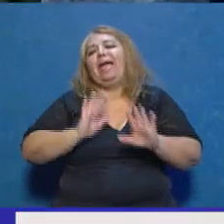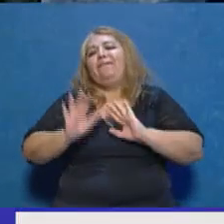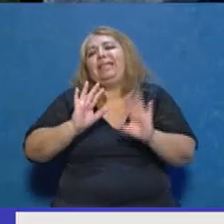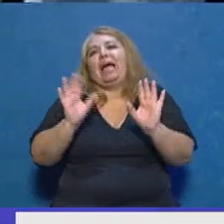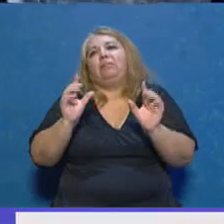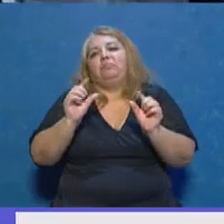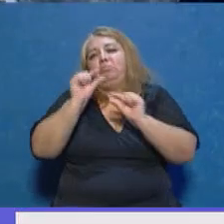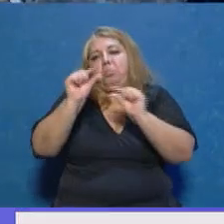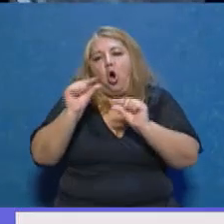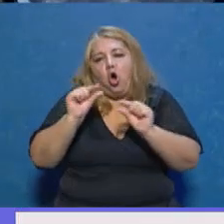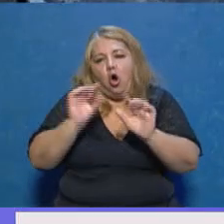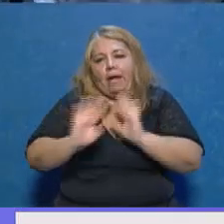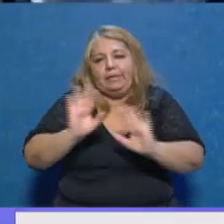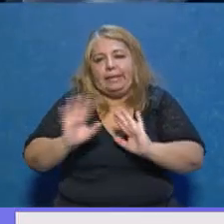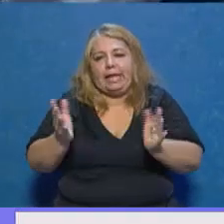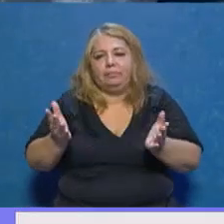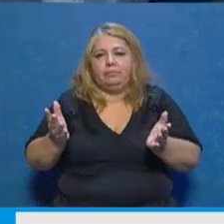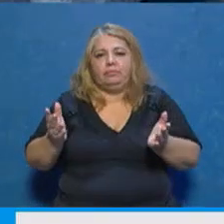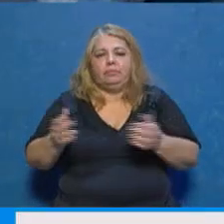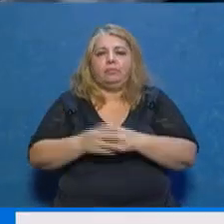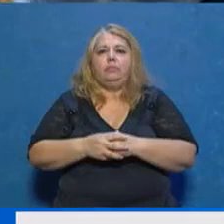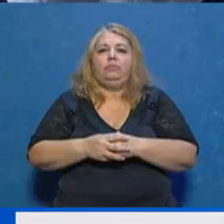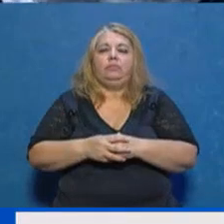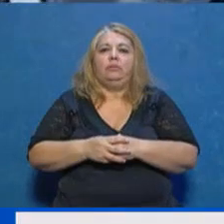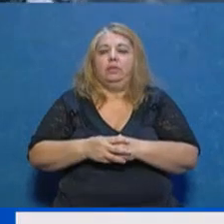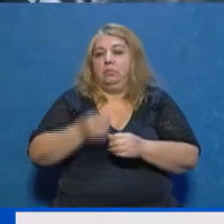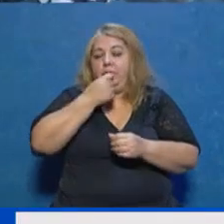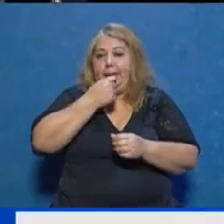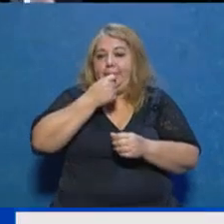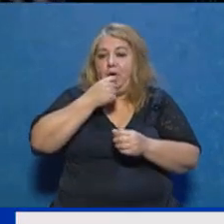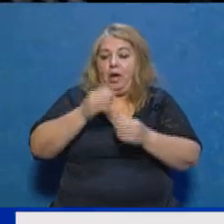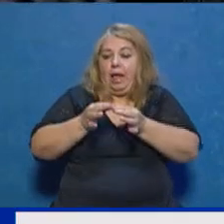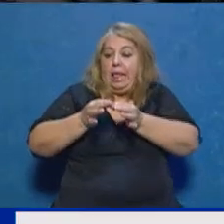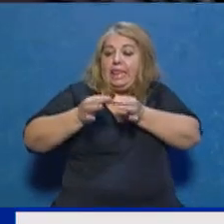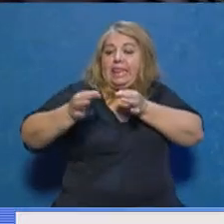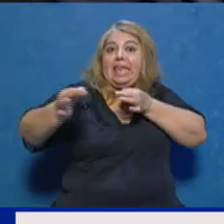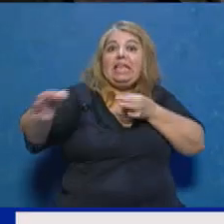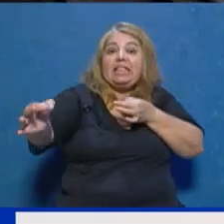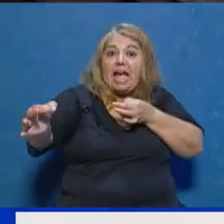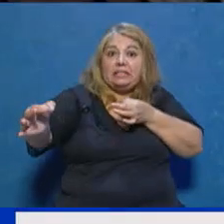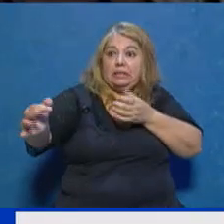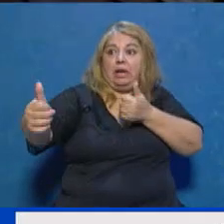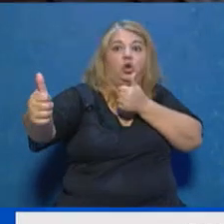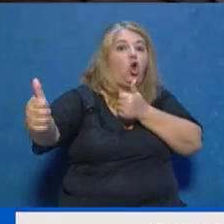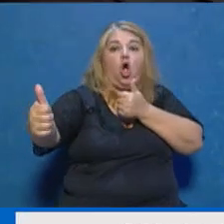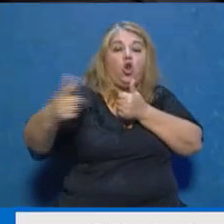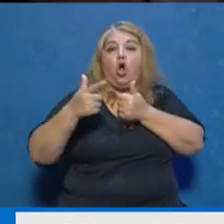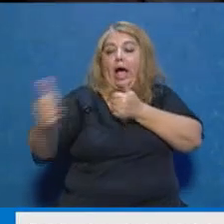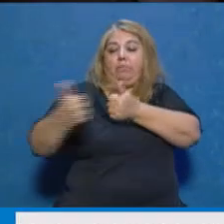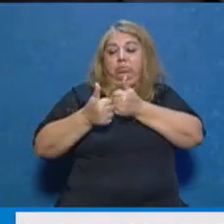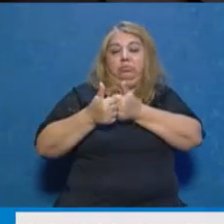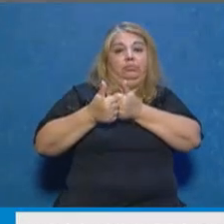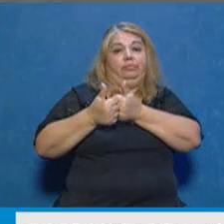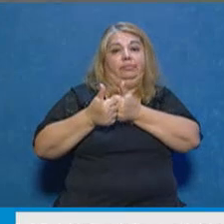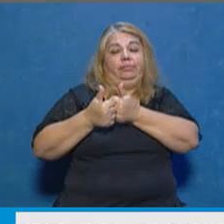medida que si alguien no está a una distancia como es la que debería estar y, por ejemplo,